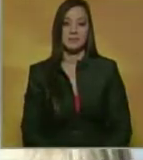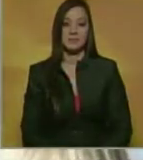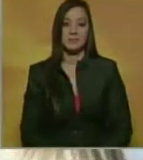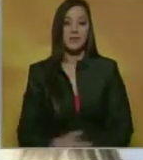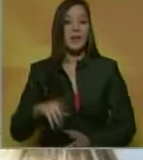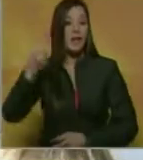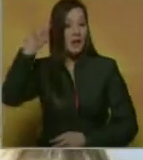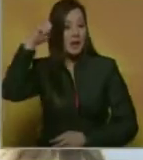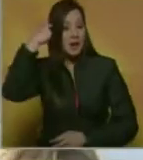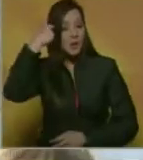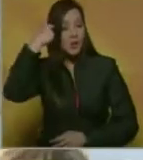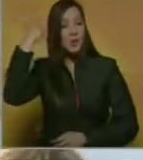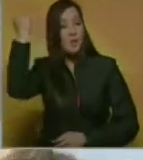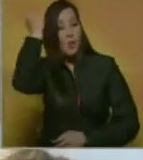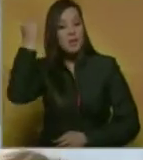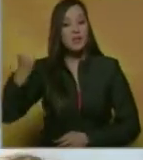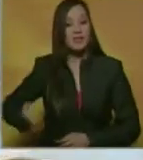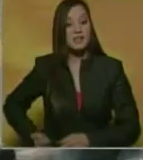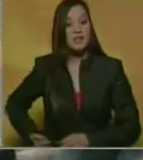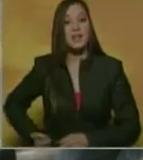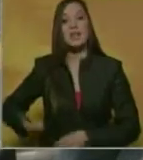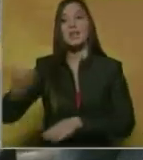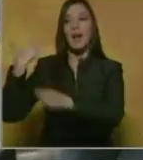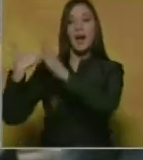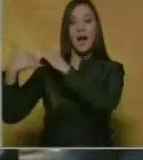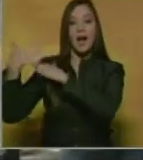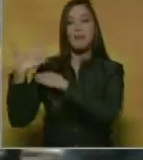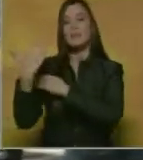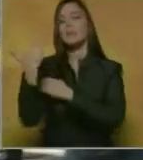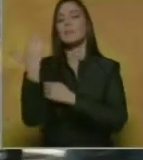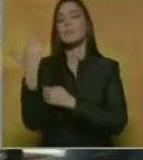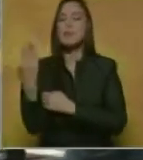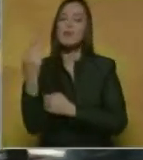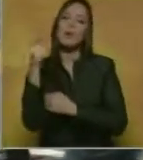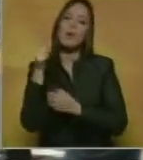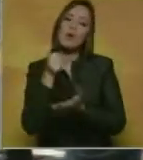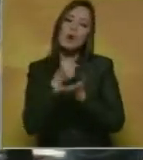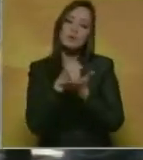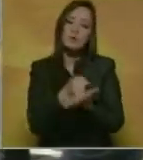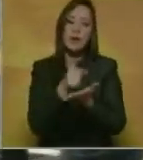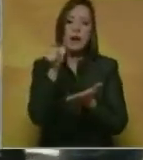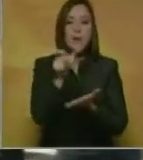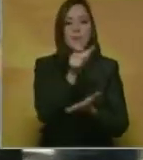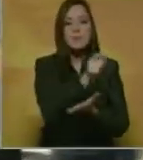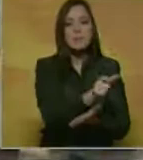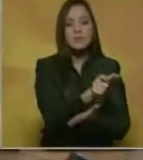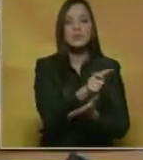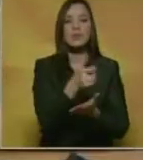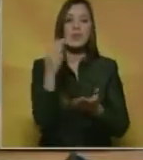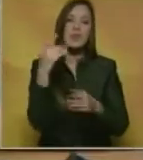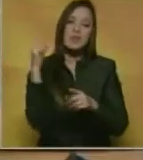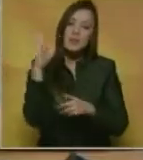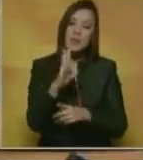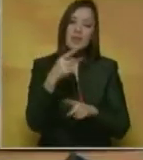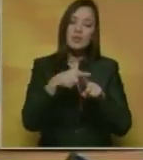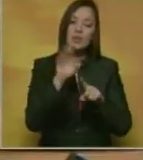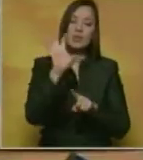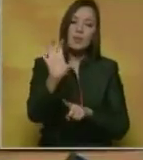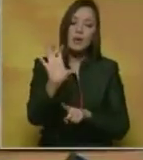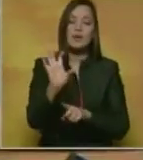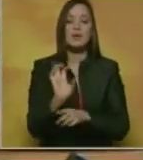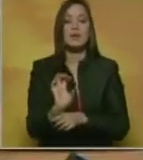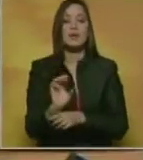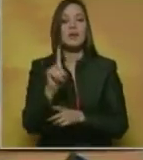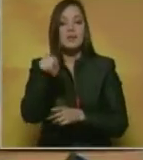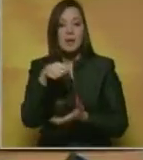Recordemos que Shakira días antes tuvo la oportunidad de pedir por los refugiados y los niños durante un mitin en la ONU además de